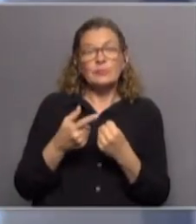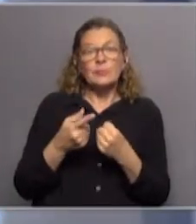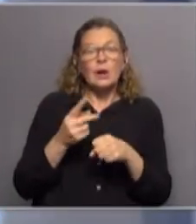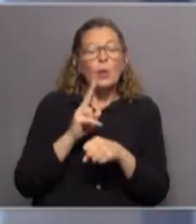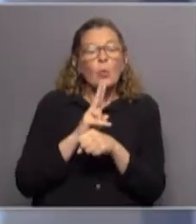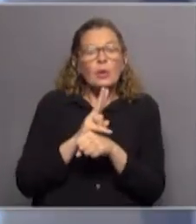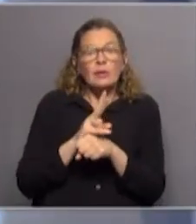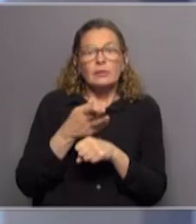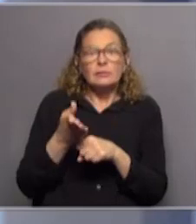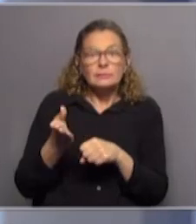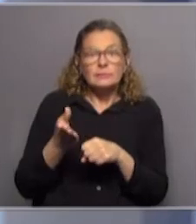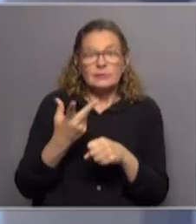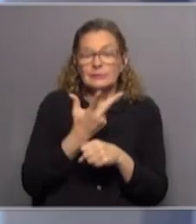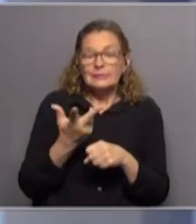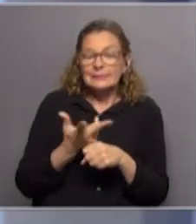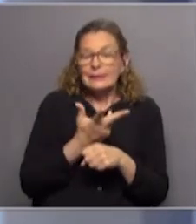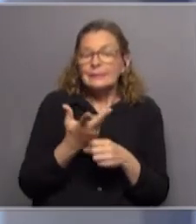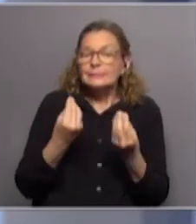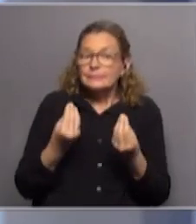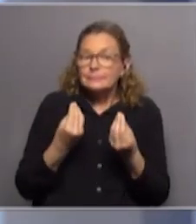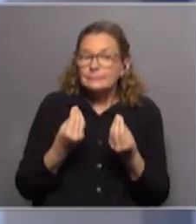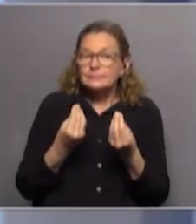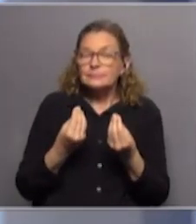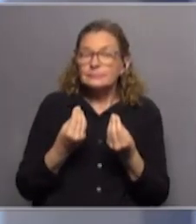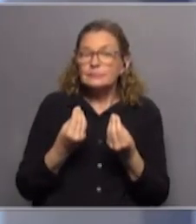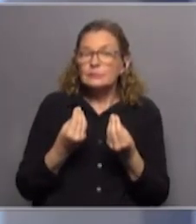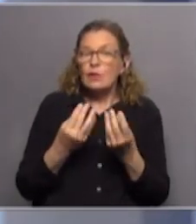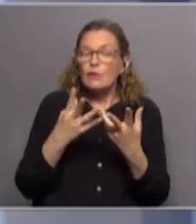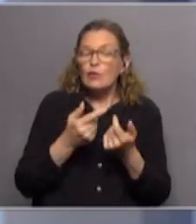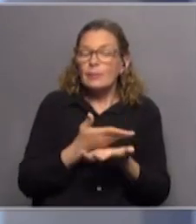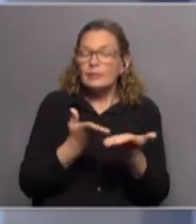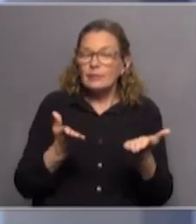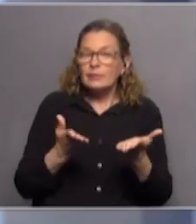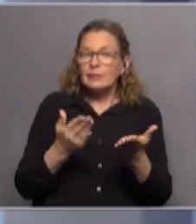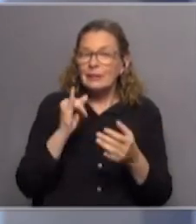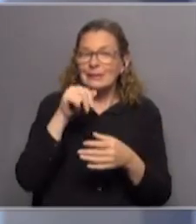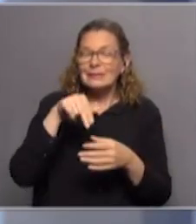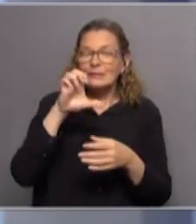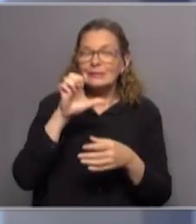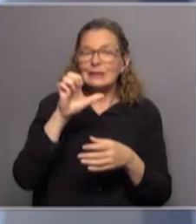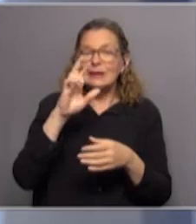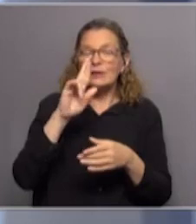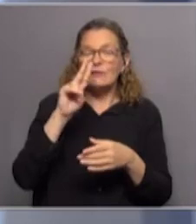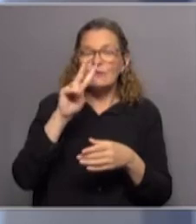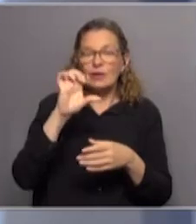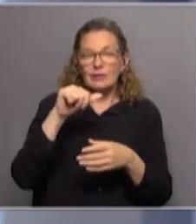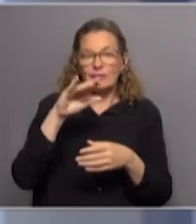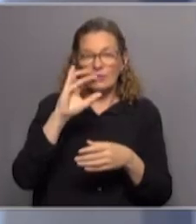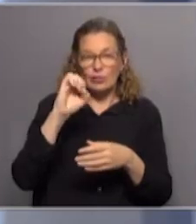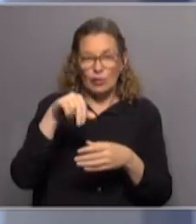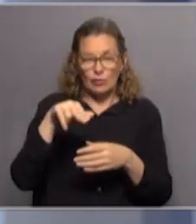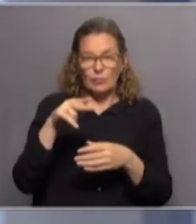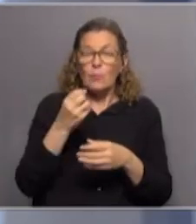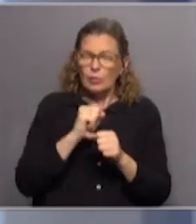salvaguardar justamente esas tres patas, ¿qué tipo de escenario es una intervención? ¿Es el más recomendable o podría haberse